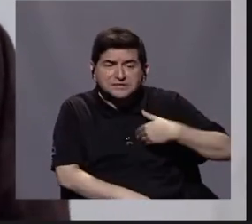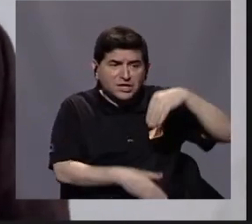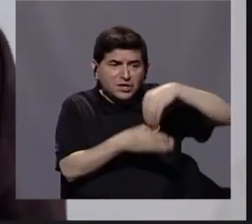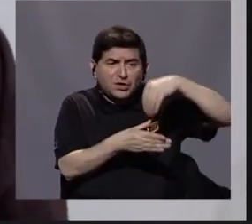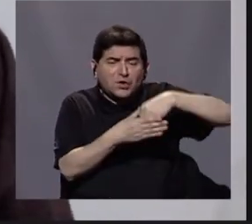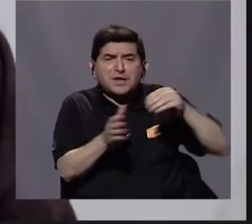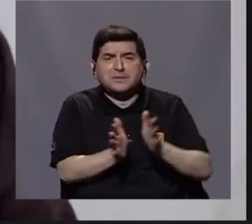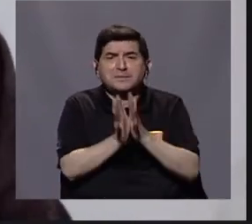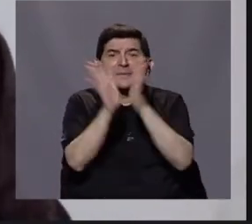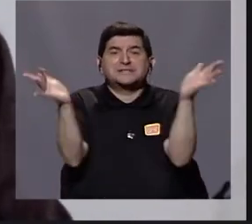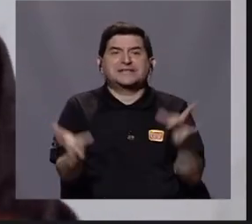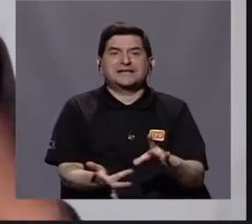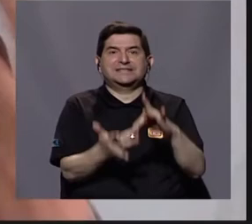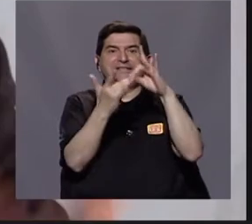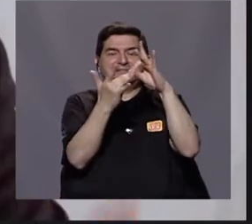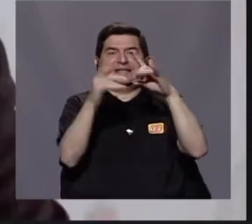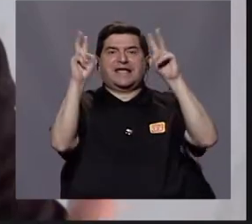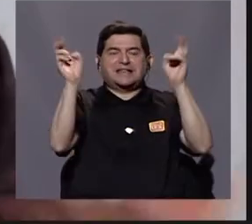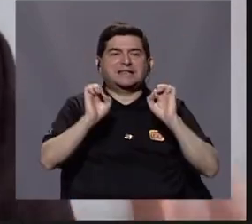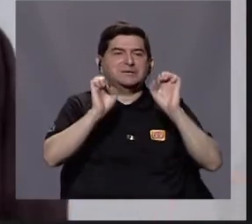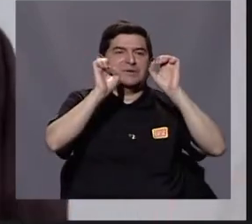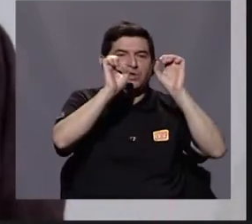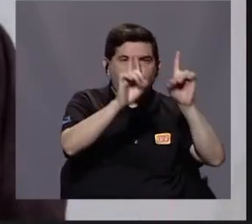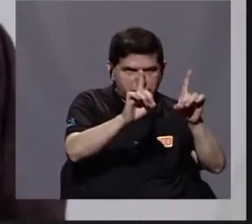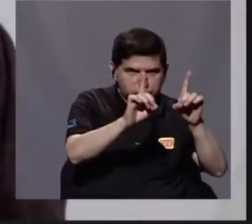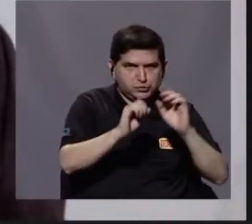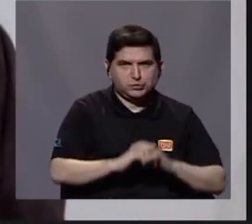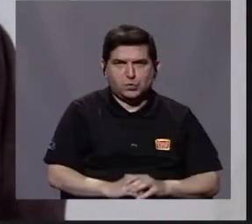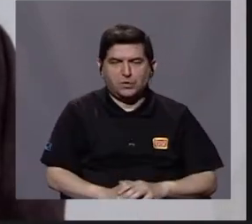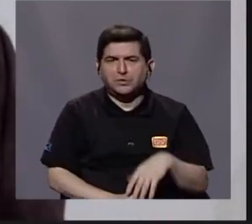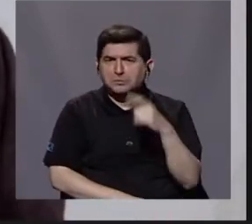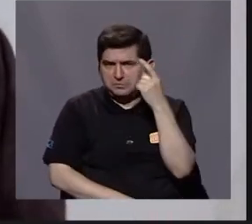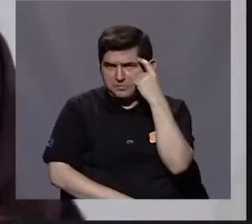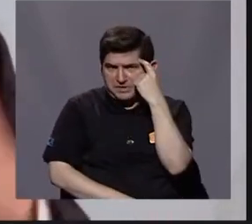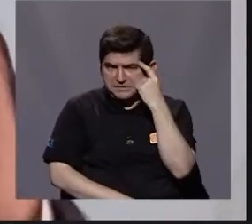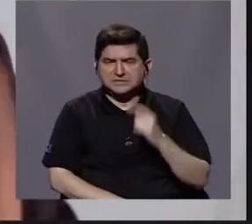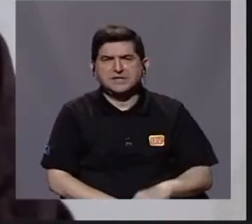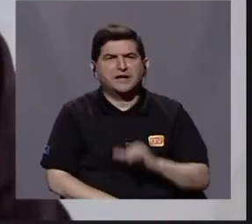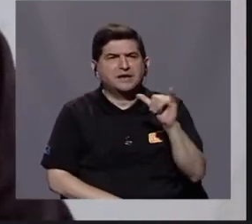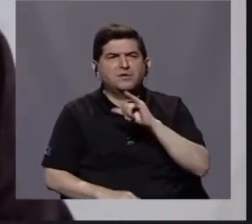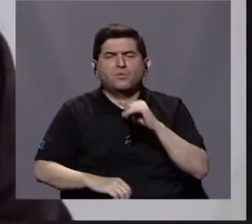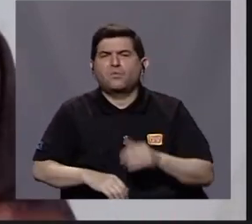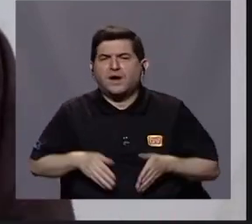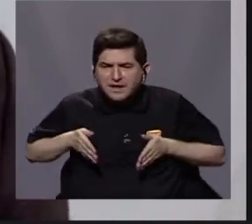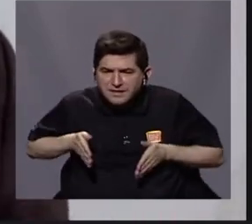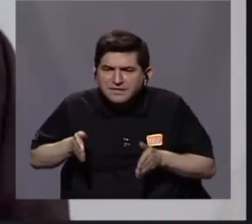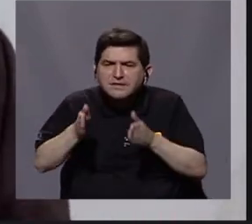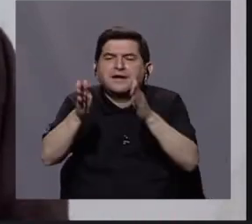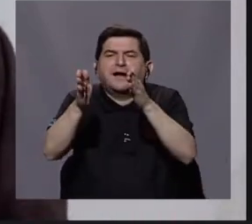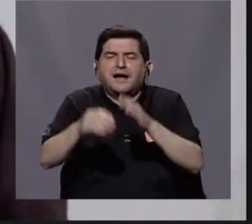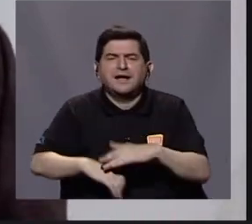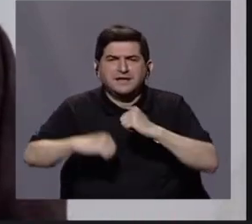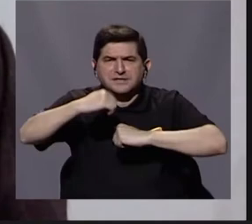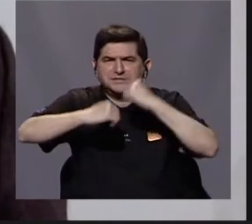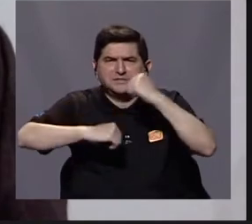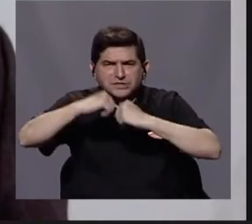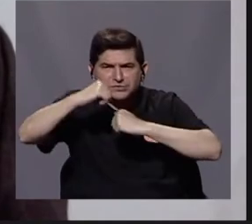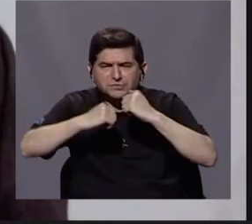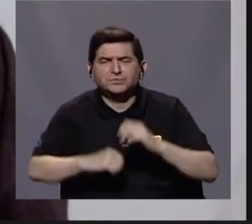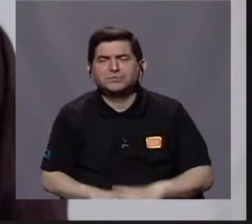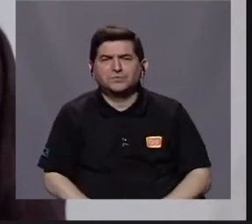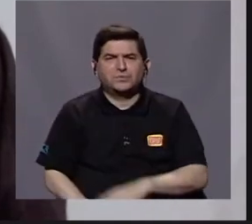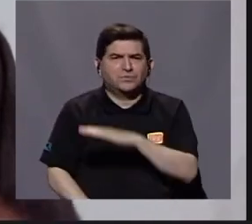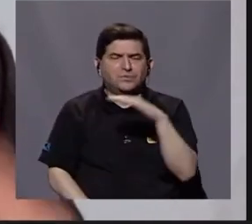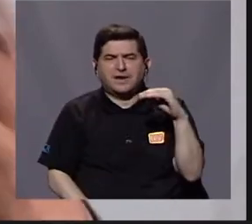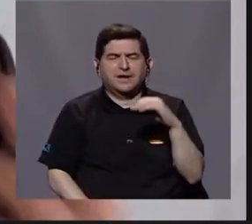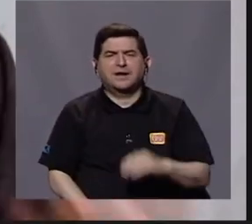inversión pública, específicamente en el tema educativo, pensemos en el tema de la infraestructura carretera, en el tema